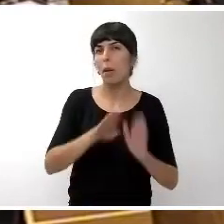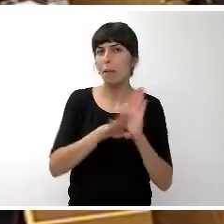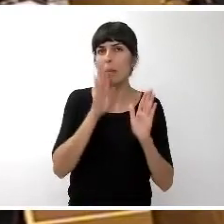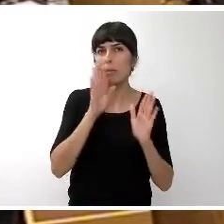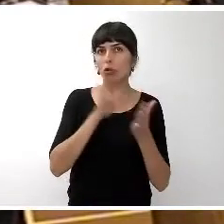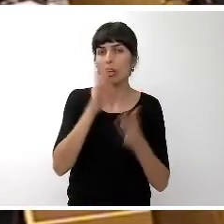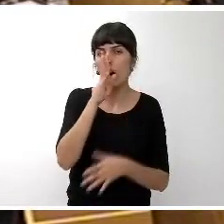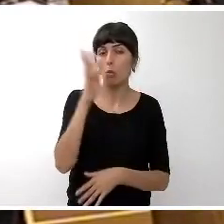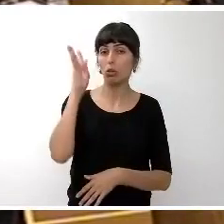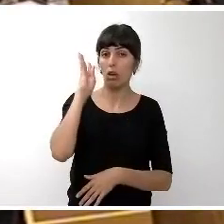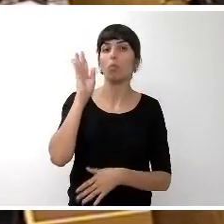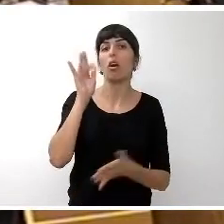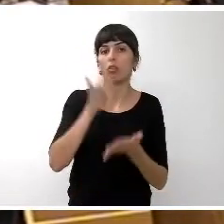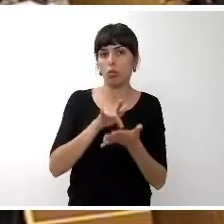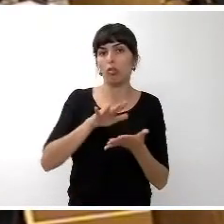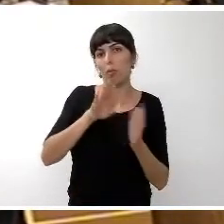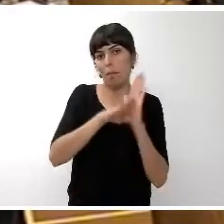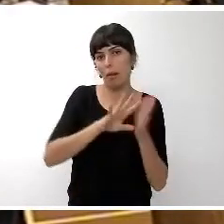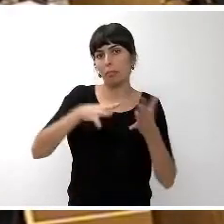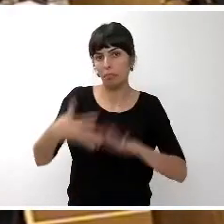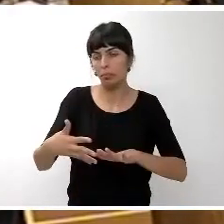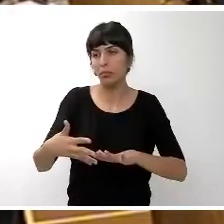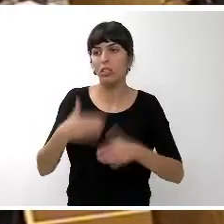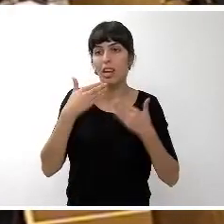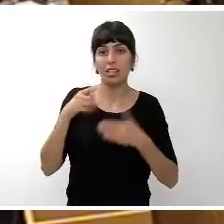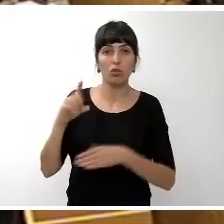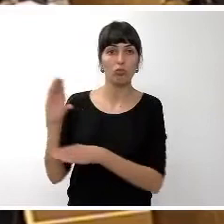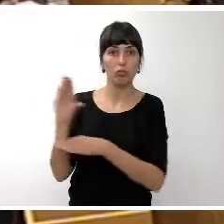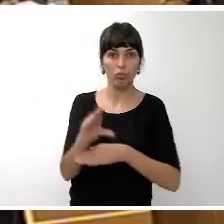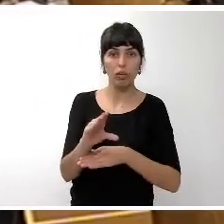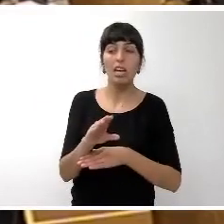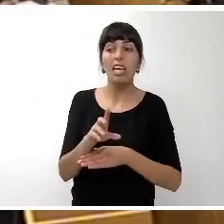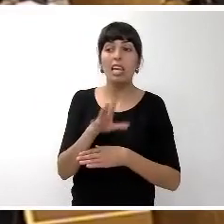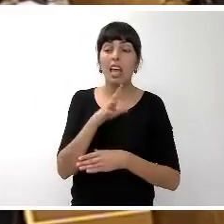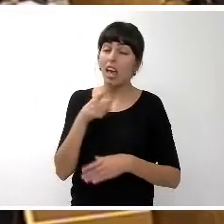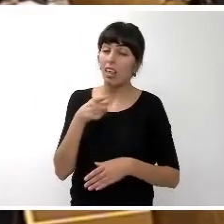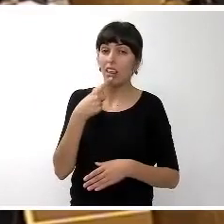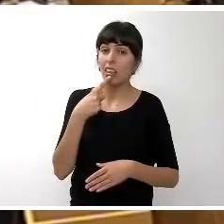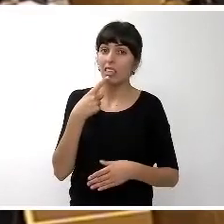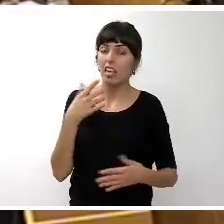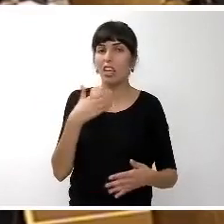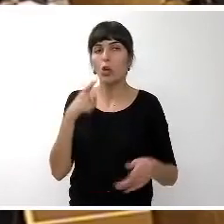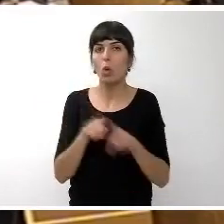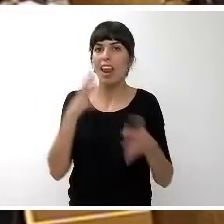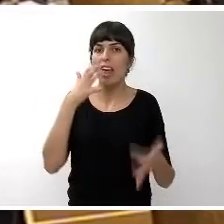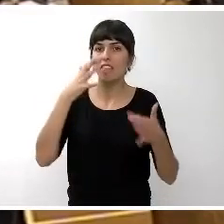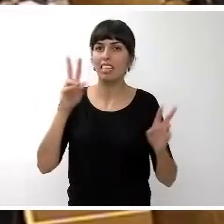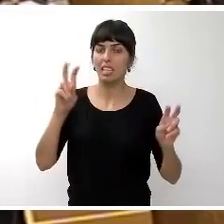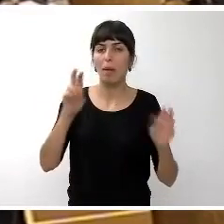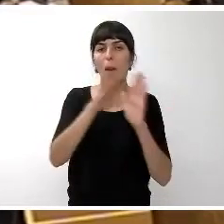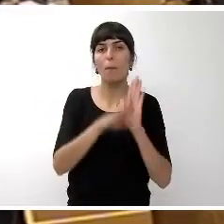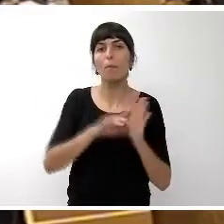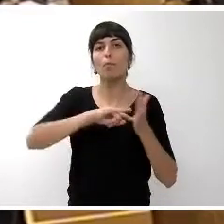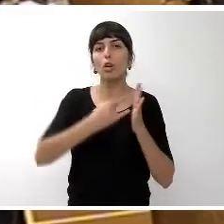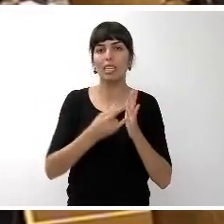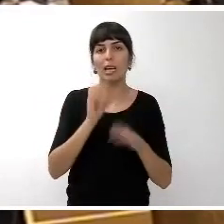mandato y aquí quiero poner énfasis a la importancia de la política que ha llevado el partido popular a nivel